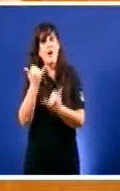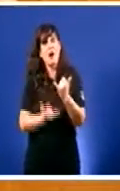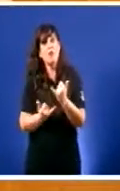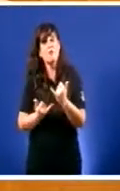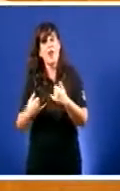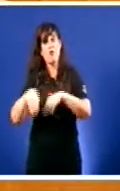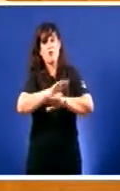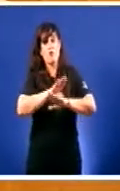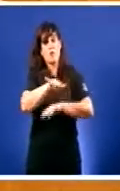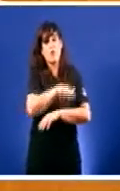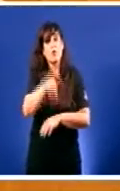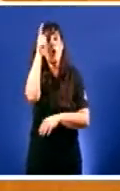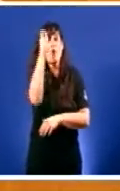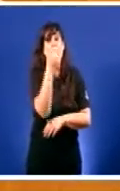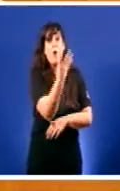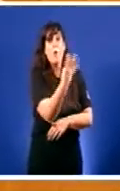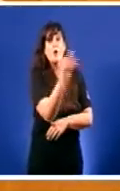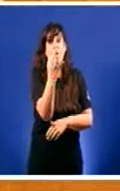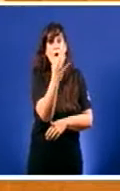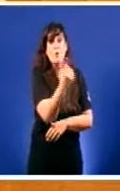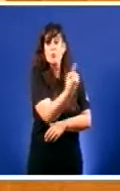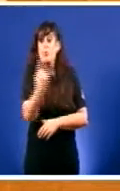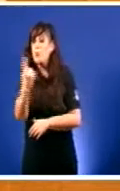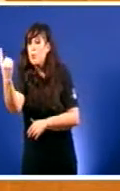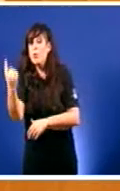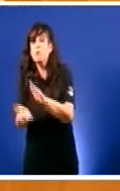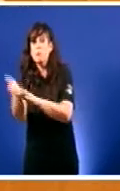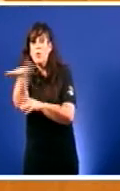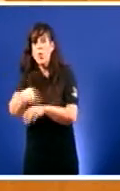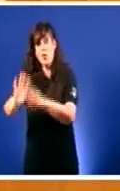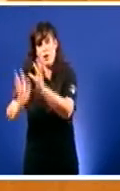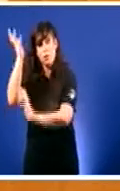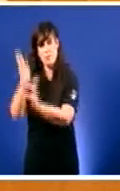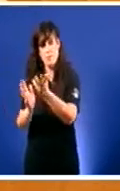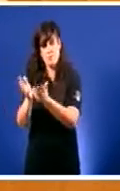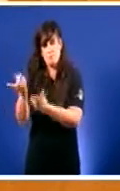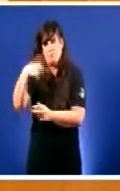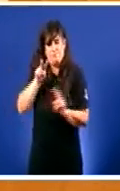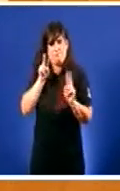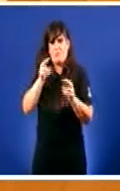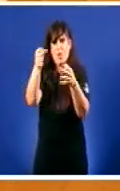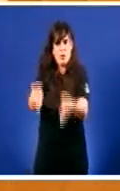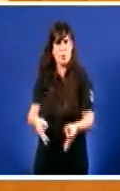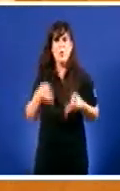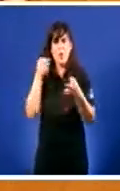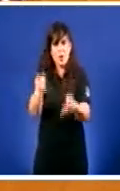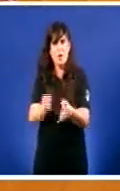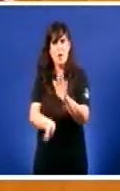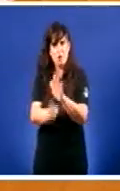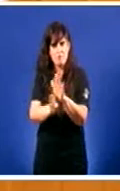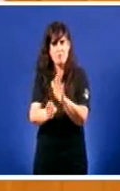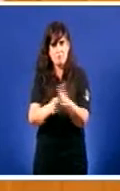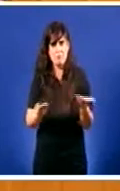de Medio Rural E non albiscamos un cambio na tendencia Na tendencia para utilizar